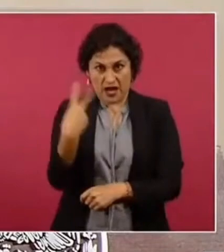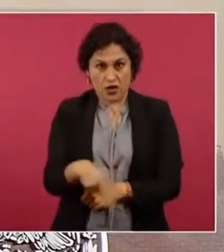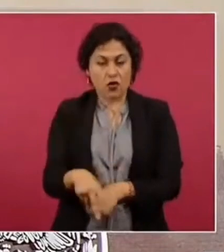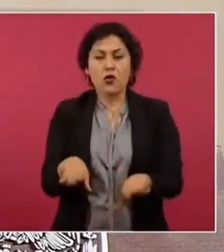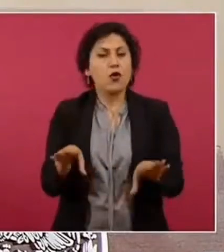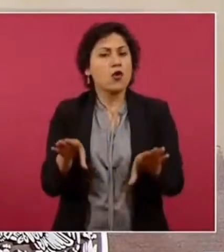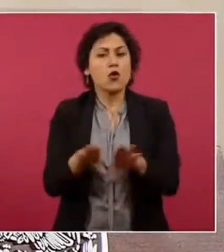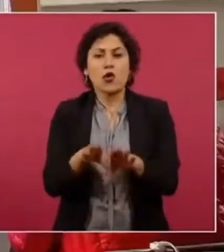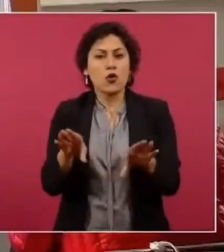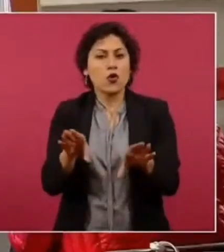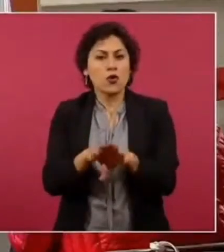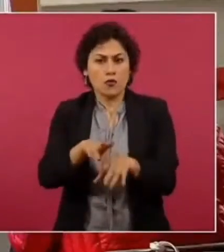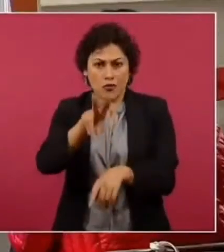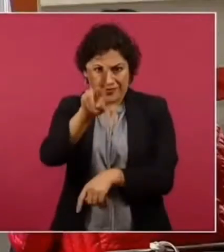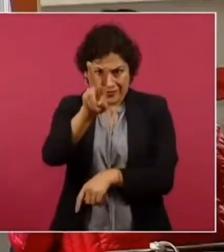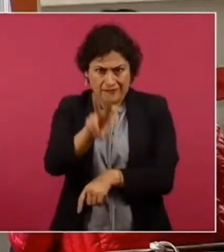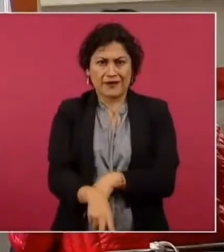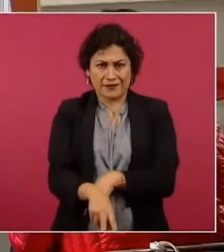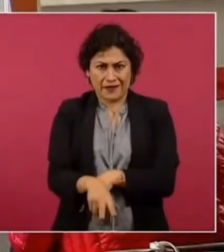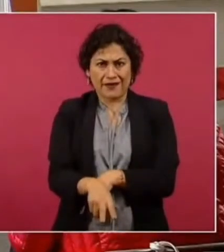a cabo un ecocidio